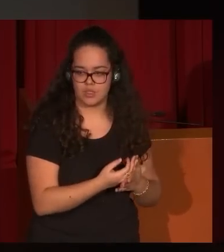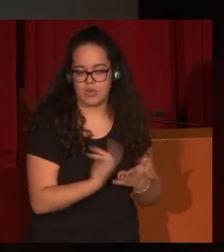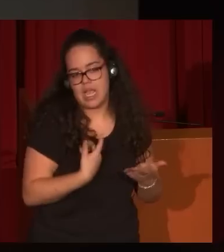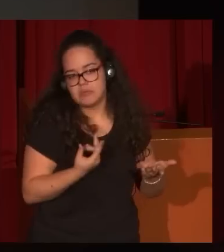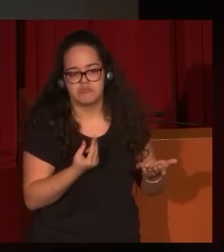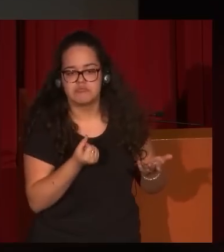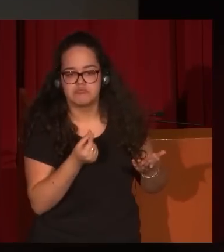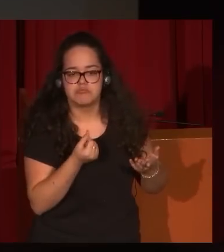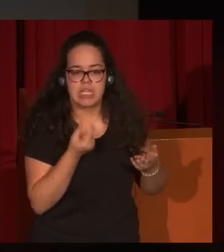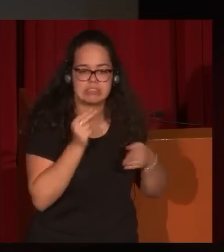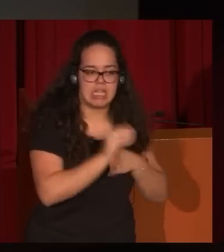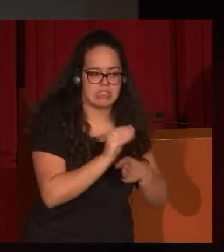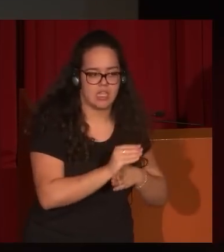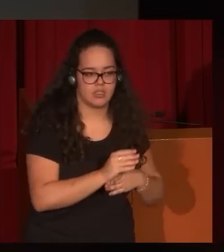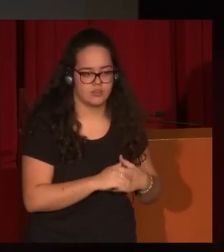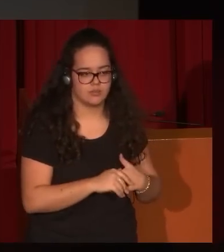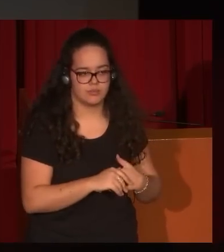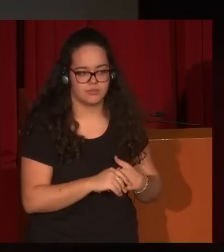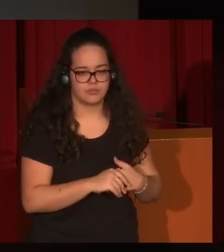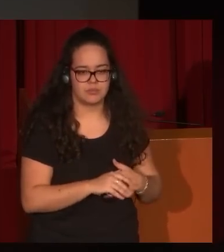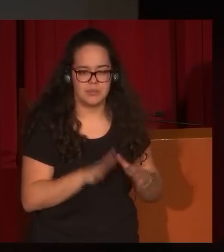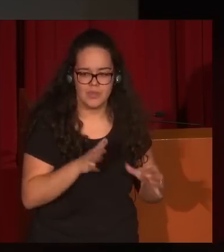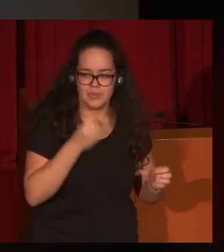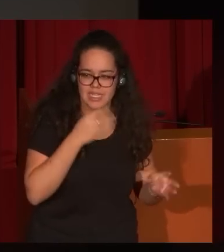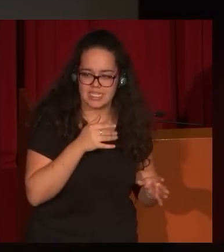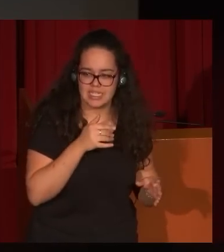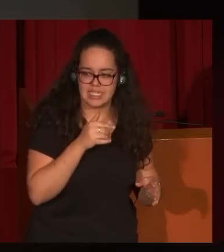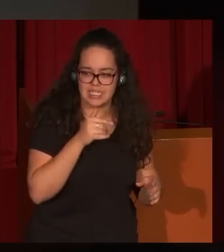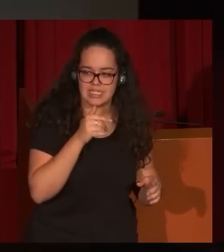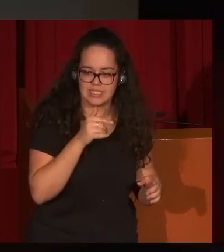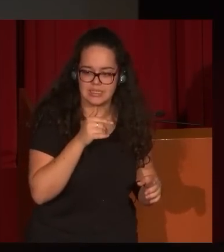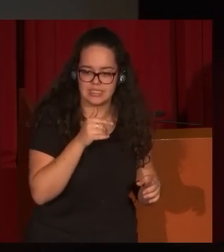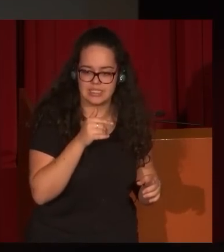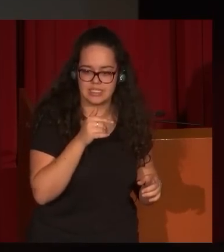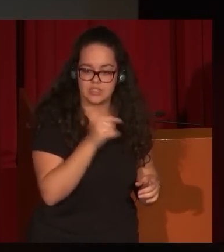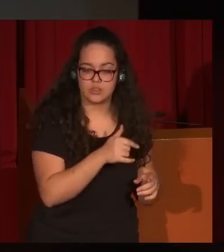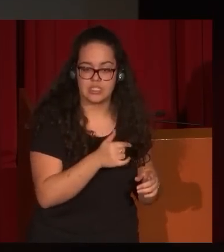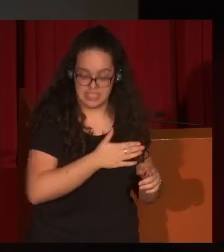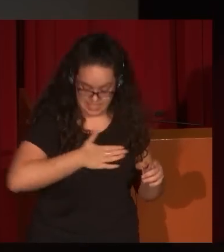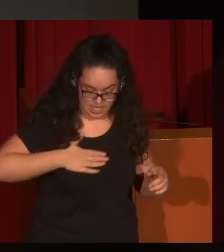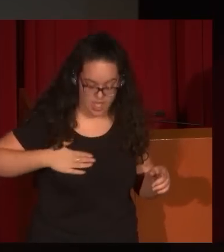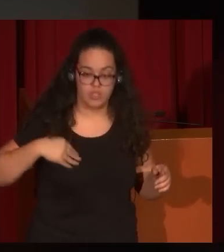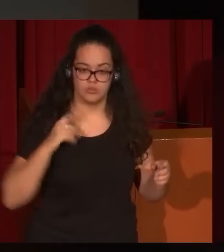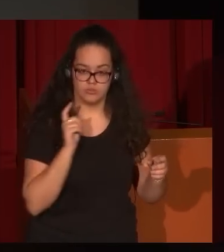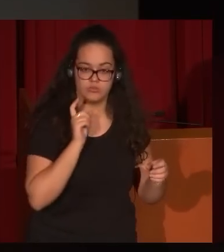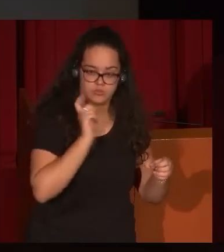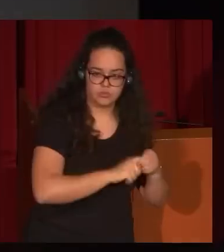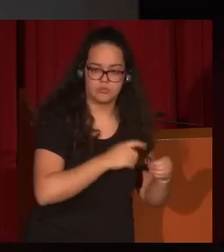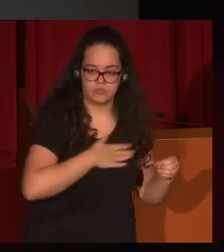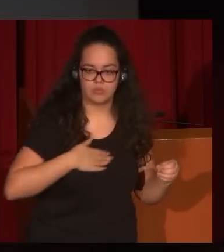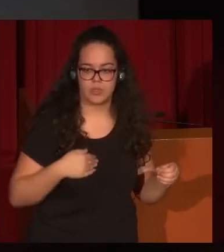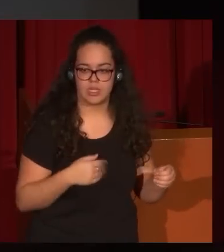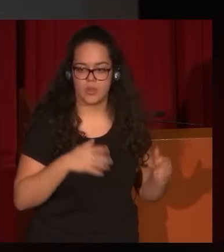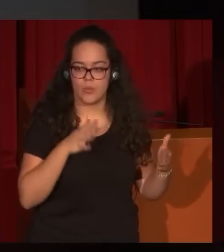tasa, digámoslo así, por recibir esos honores. Pero bien, él, lógicamente, quiere buscarse un hueco en el mundo de su tiempo y,